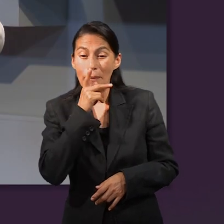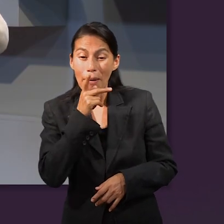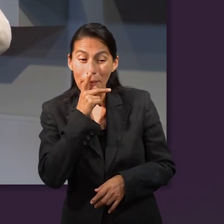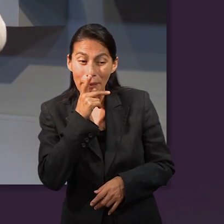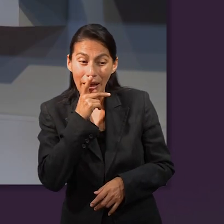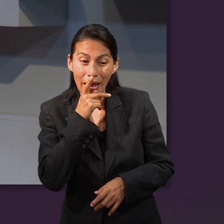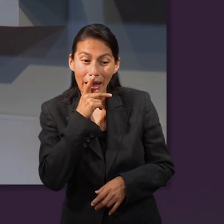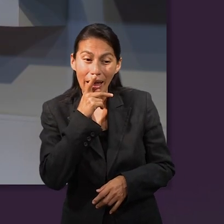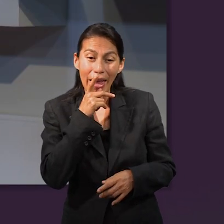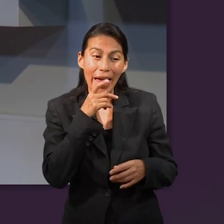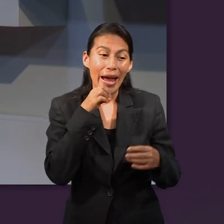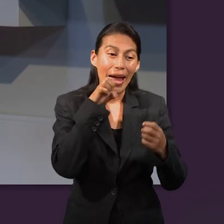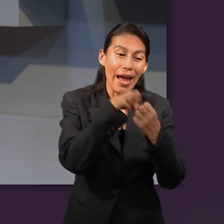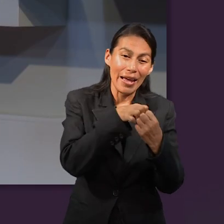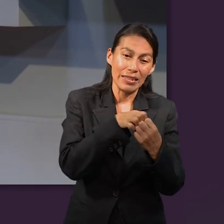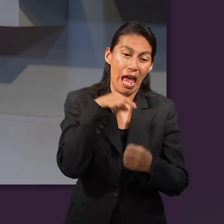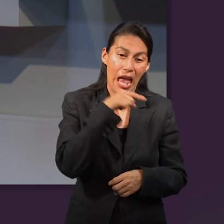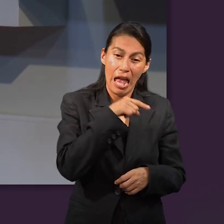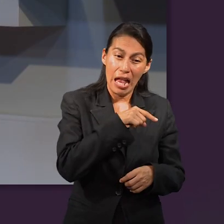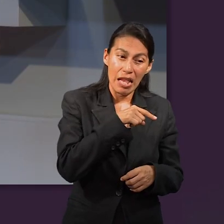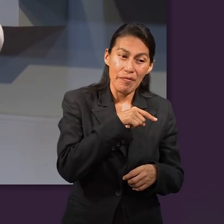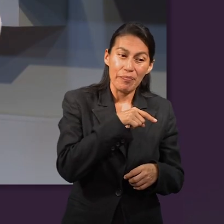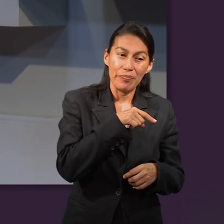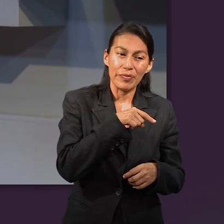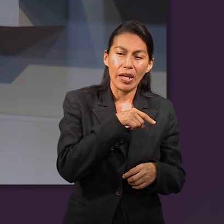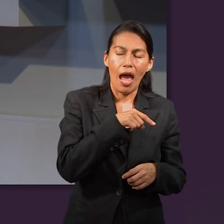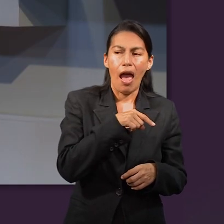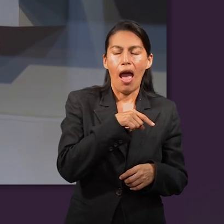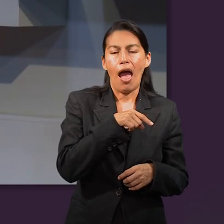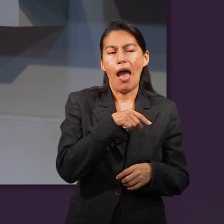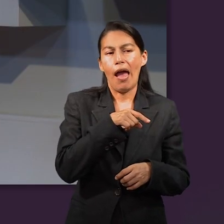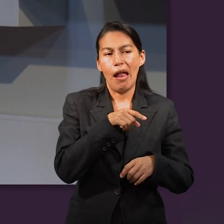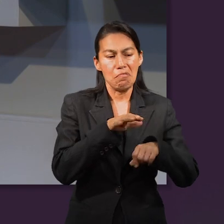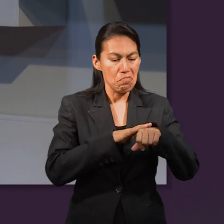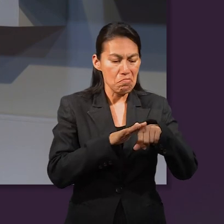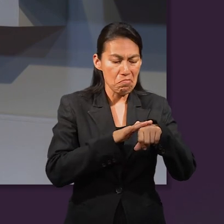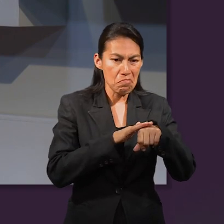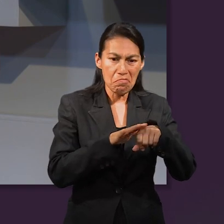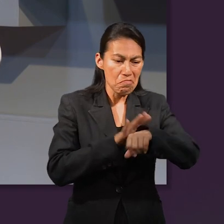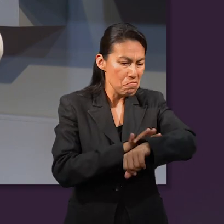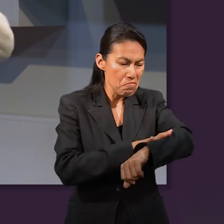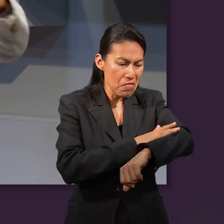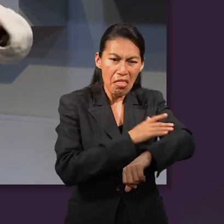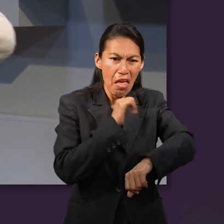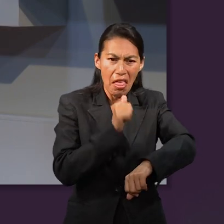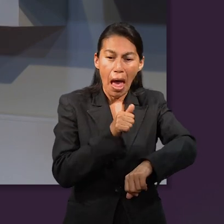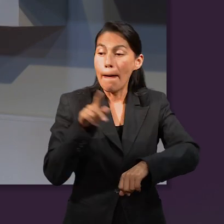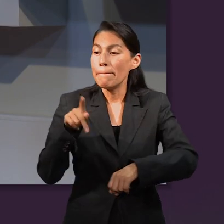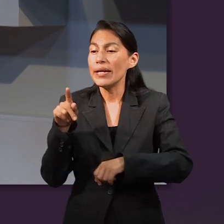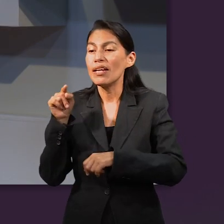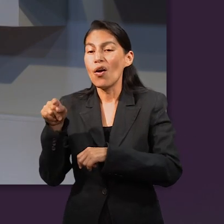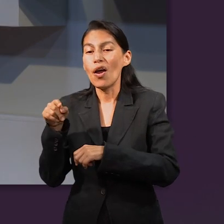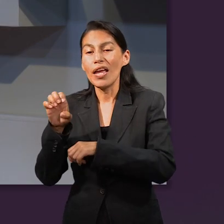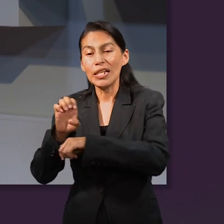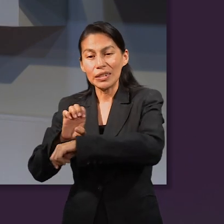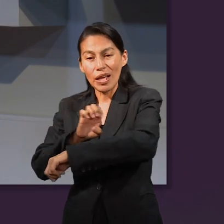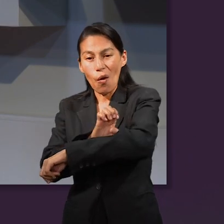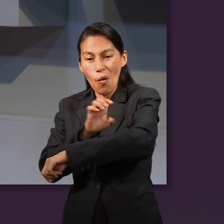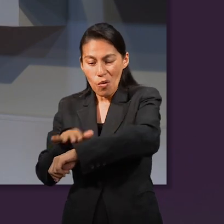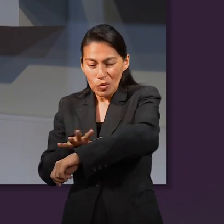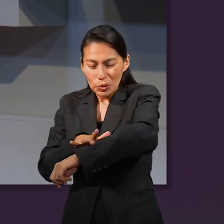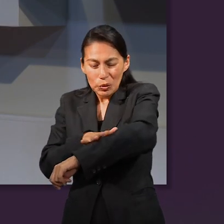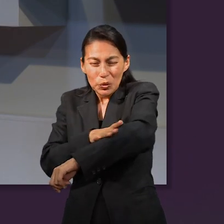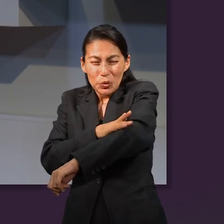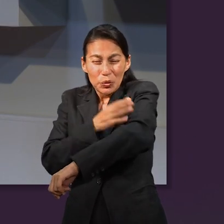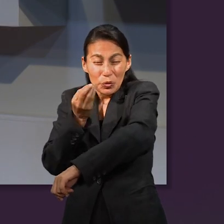a engañar a su papá. Y entonces él se disfraza, se pone unas pieles por ahí, porque su hermano era muy velludo y él era